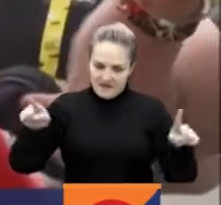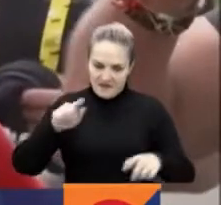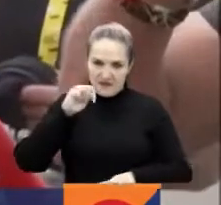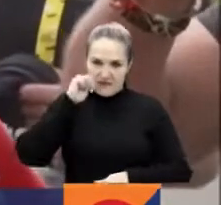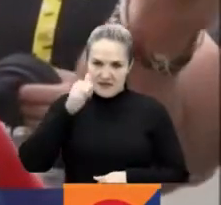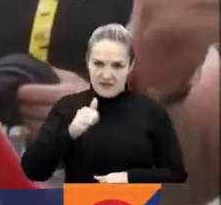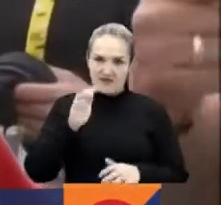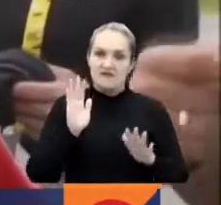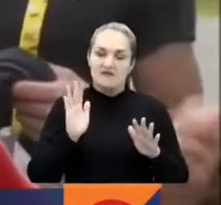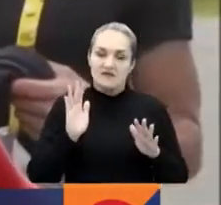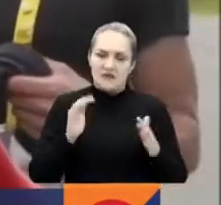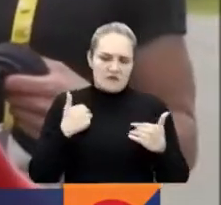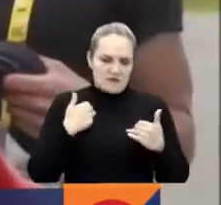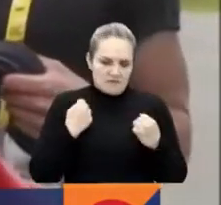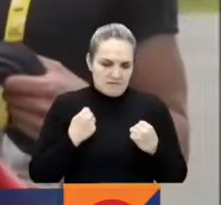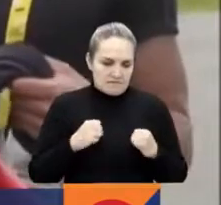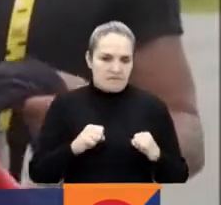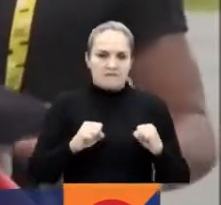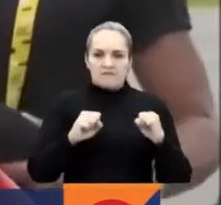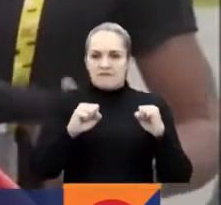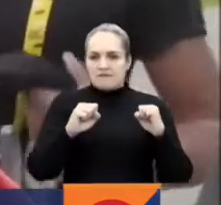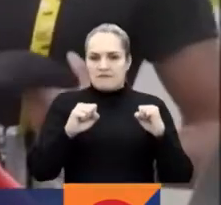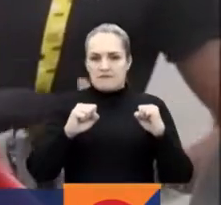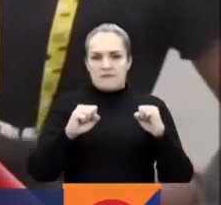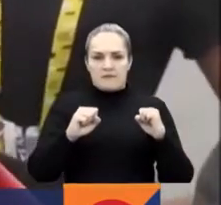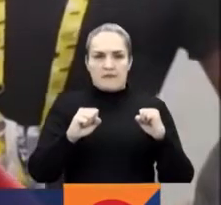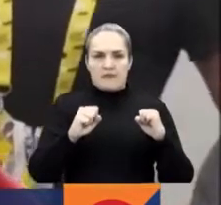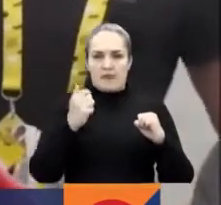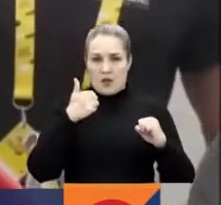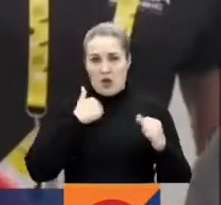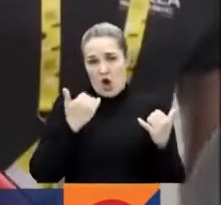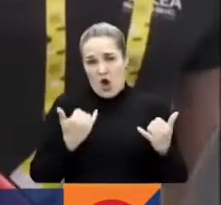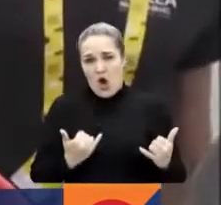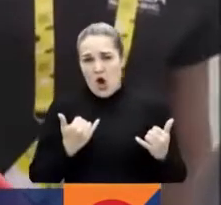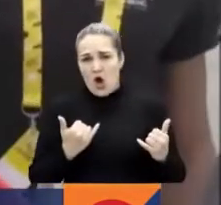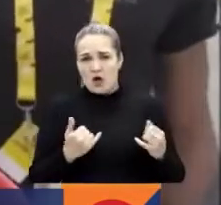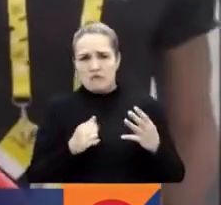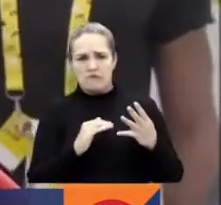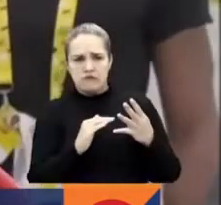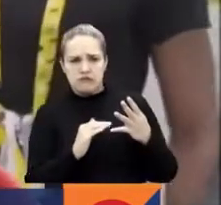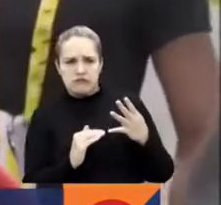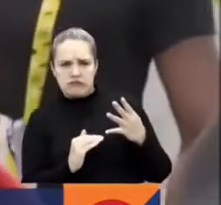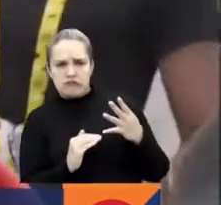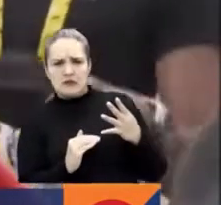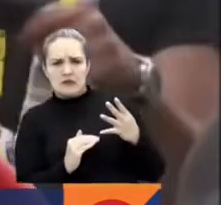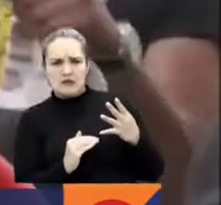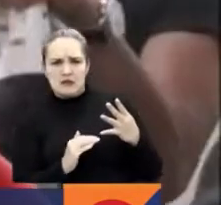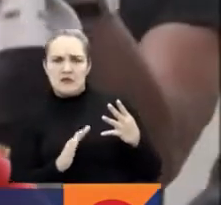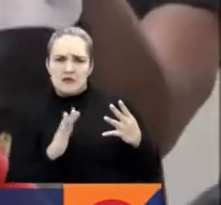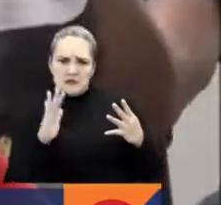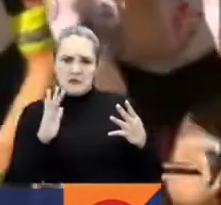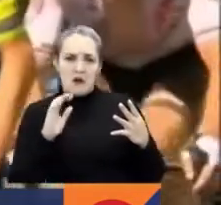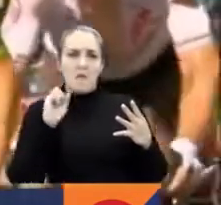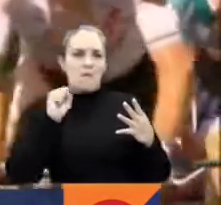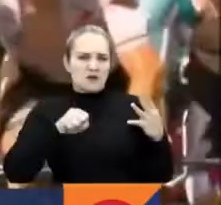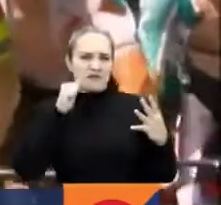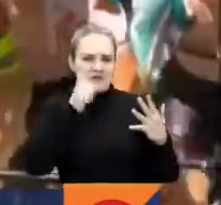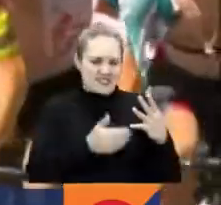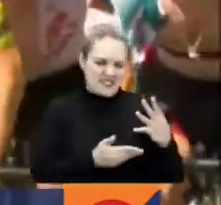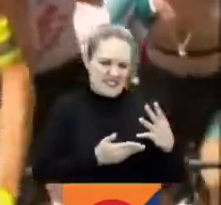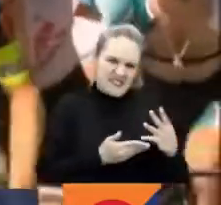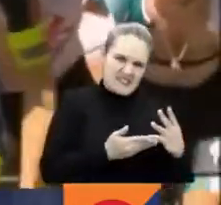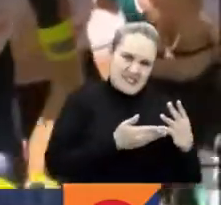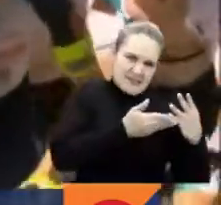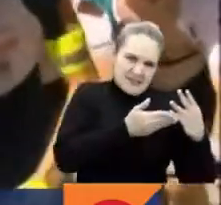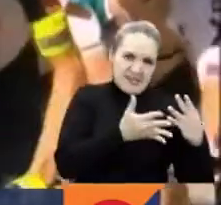Gente que igual que sobregiró el motor hoy, es posible que lo pague mañana. Este